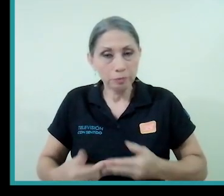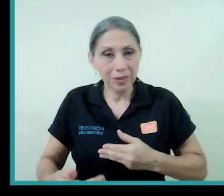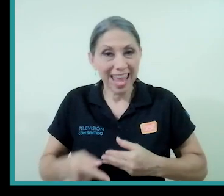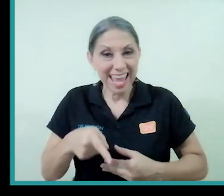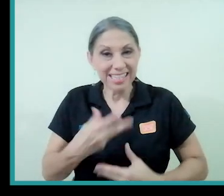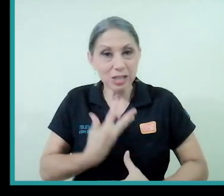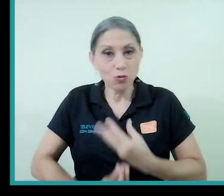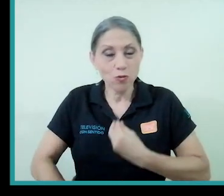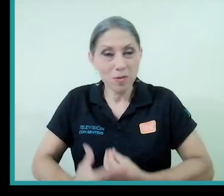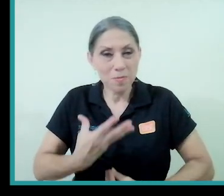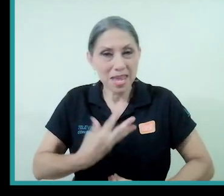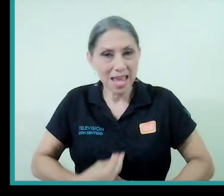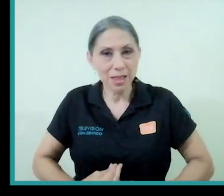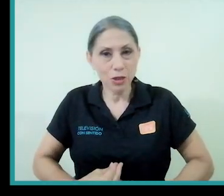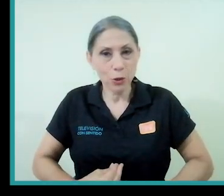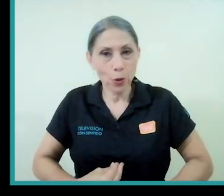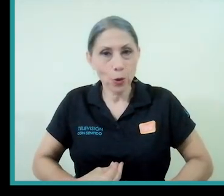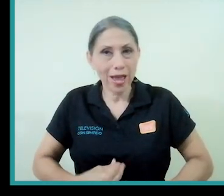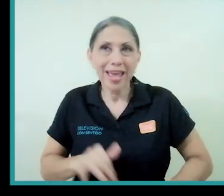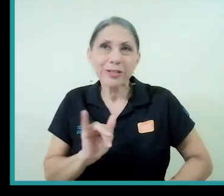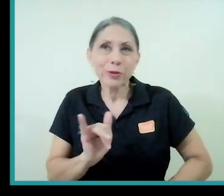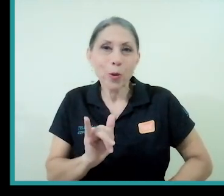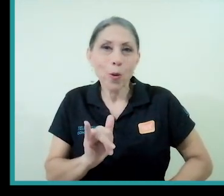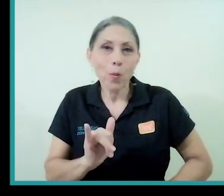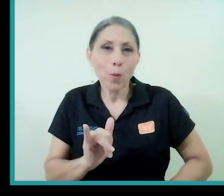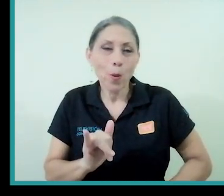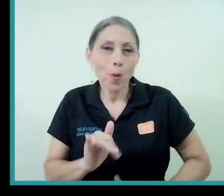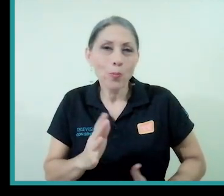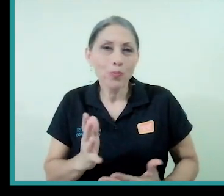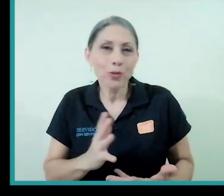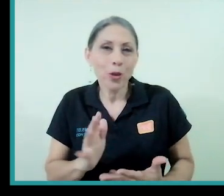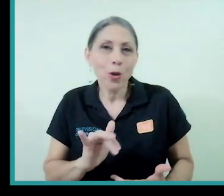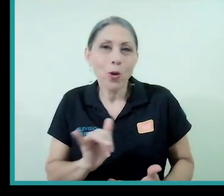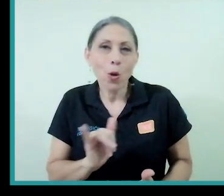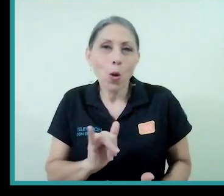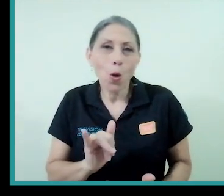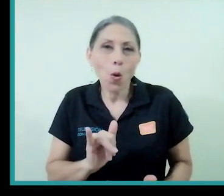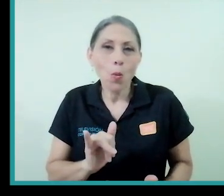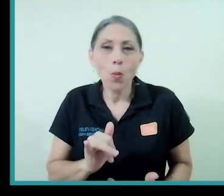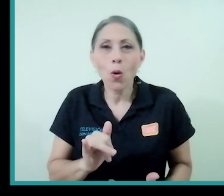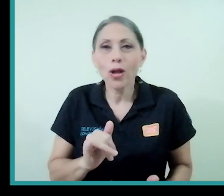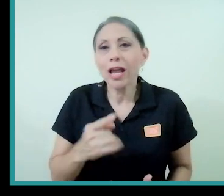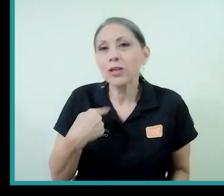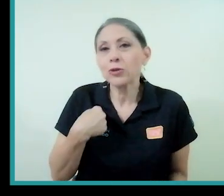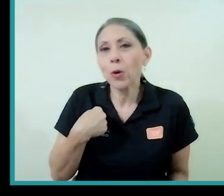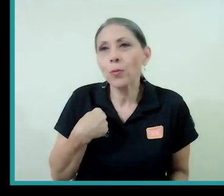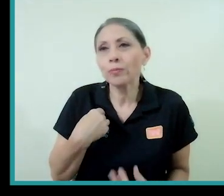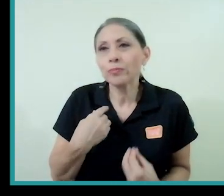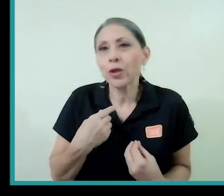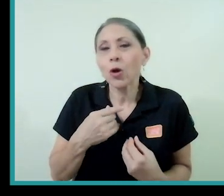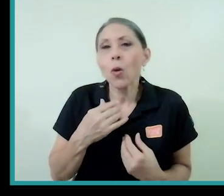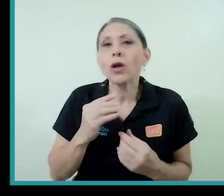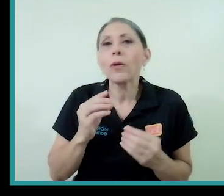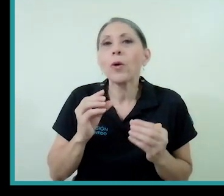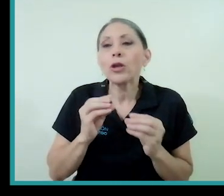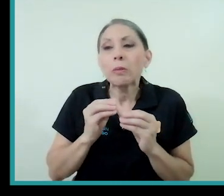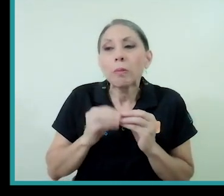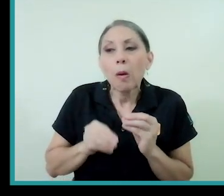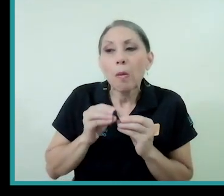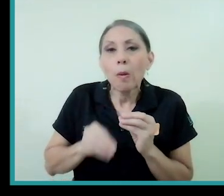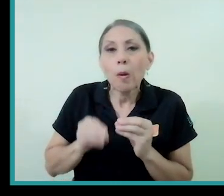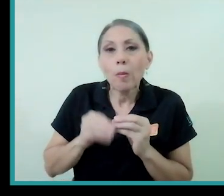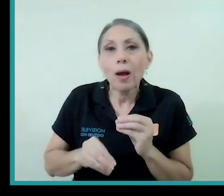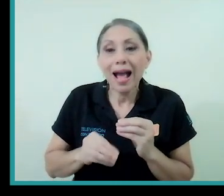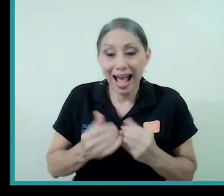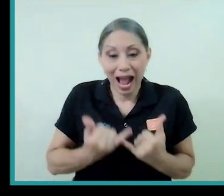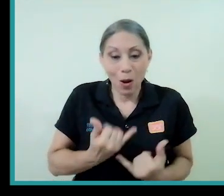ese sufrimiento de alguna manera es como cuota de polaco, ¿verdad? Con este sufrimiento que yo paso ahora por